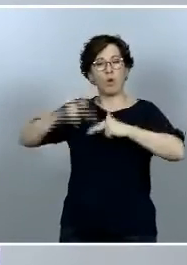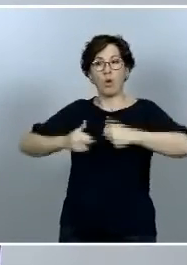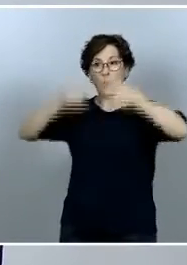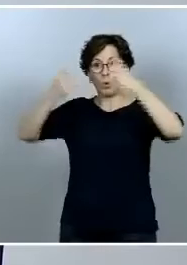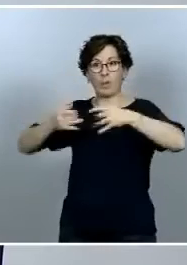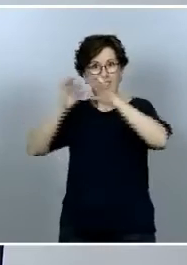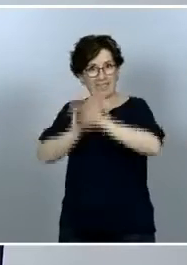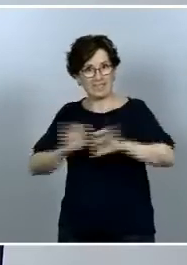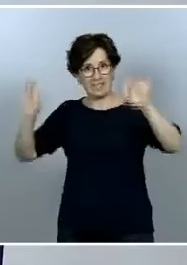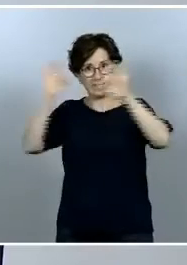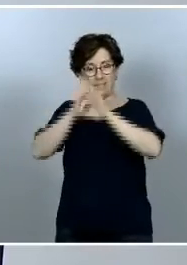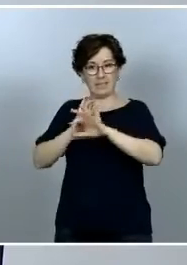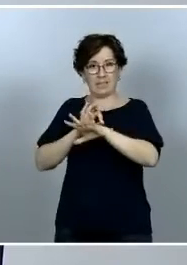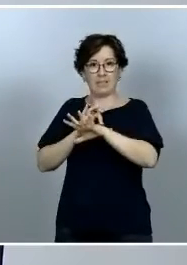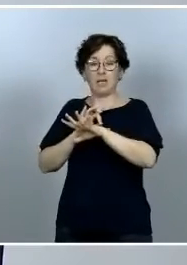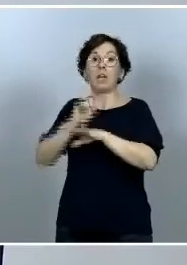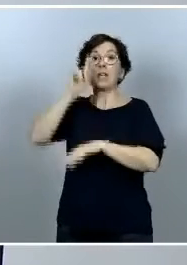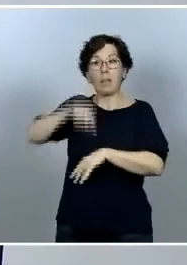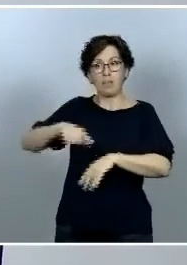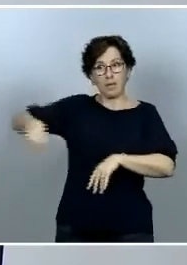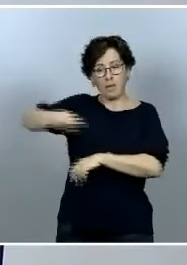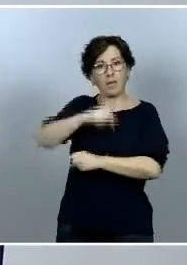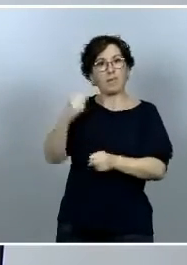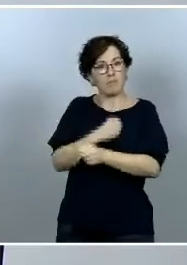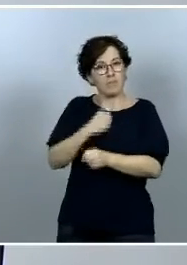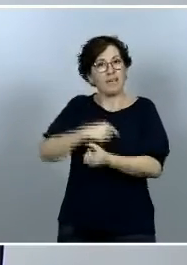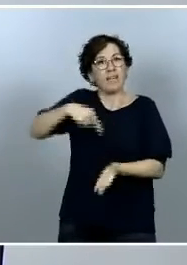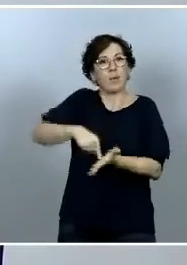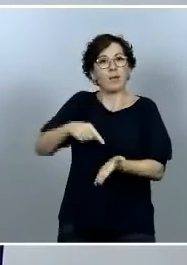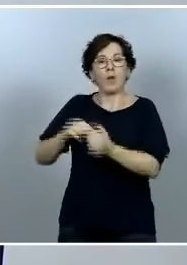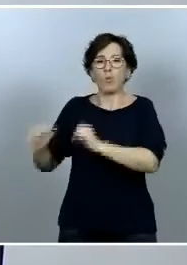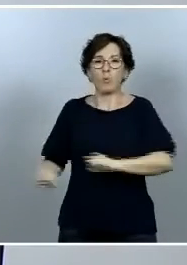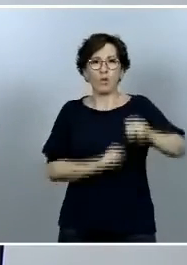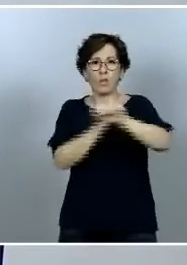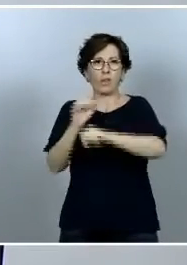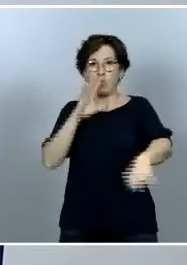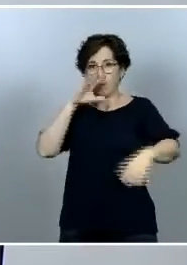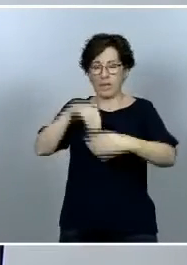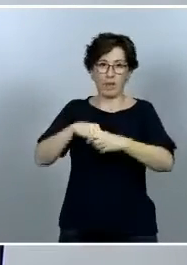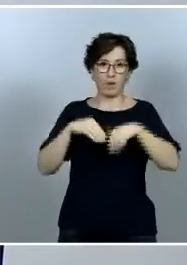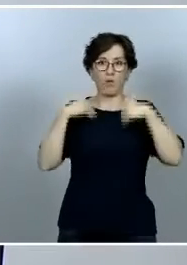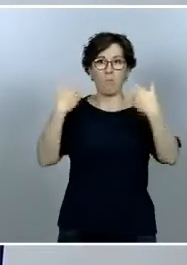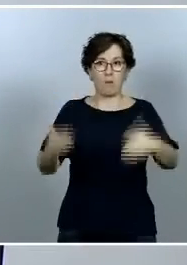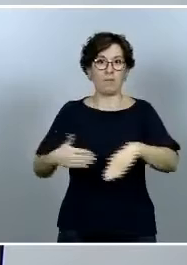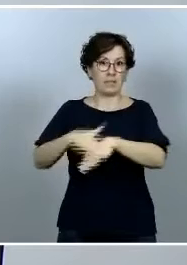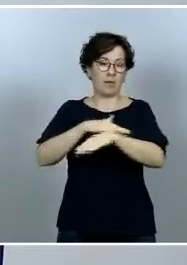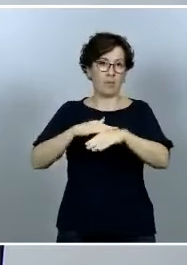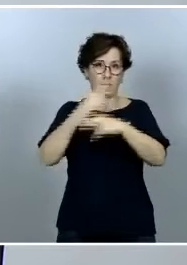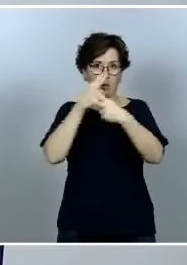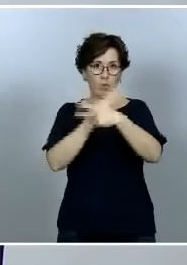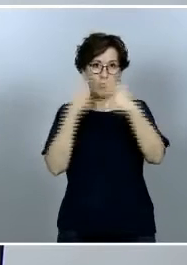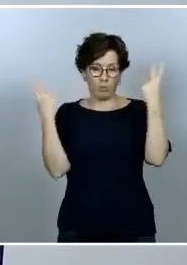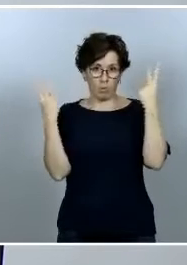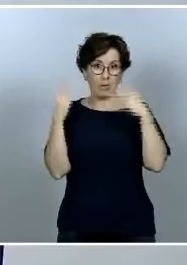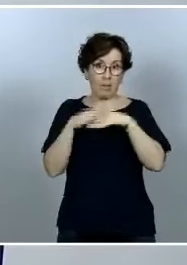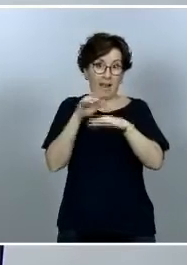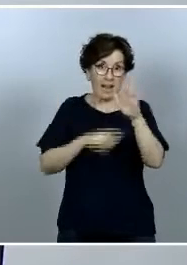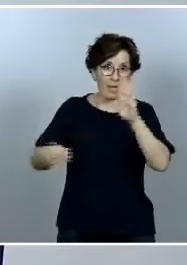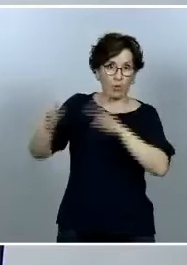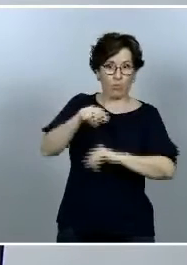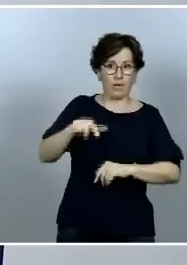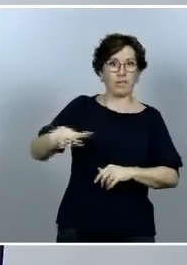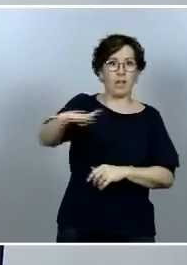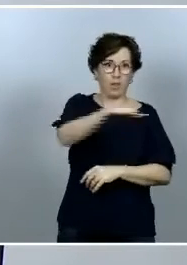o reivindicando un mayor nivel de protección e implicación por parte de las administraciones para recuperar como digo ese espacio tan